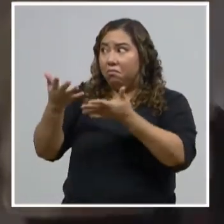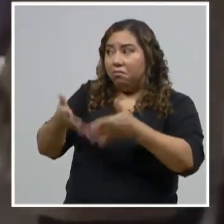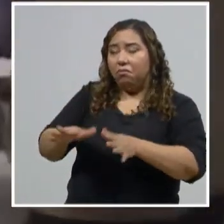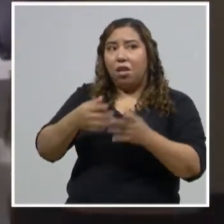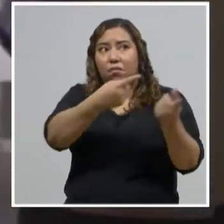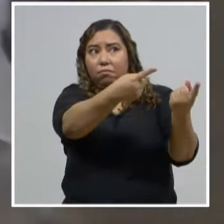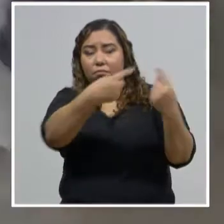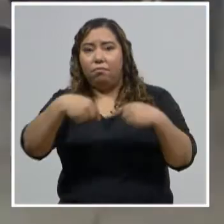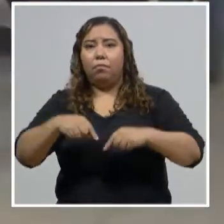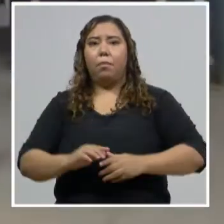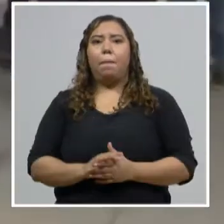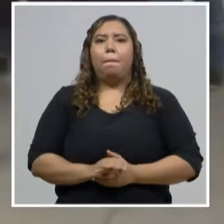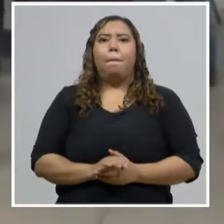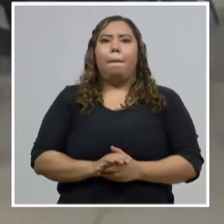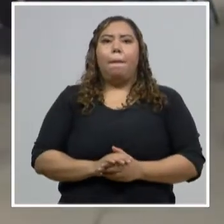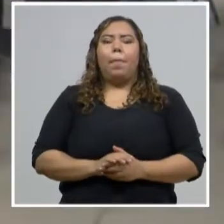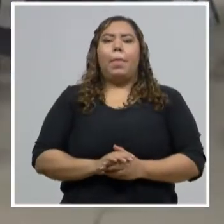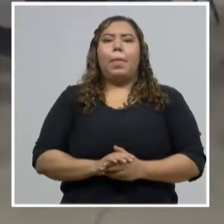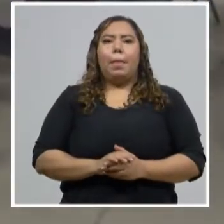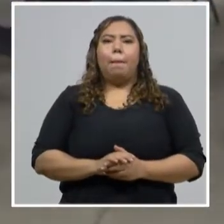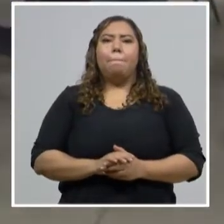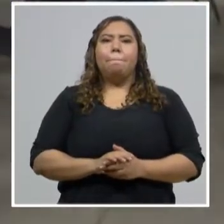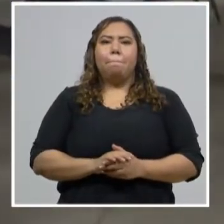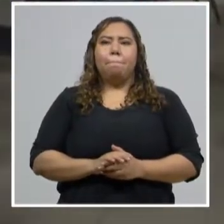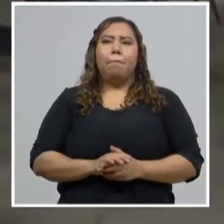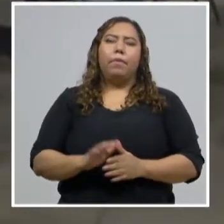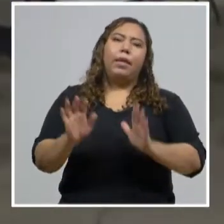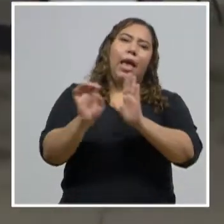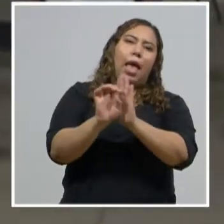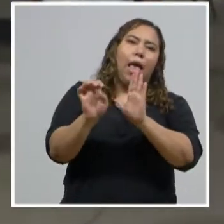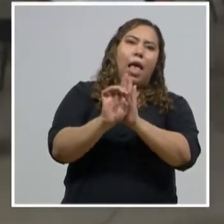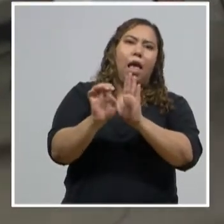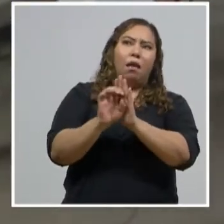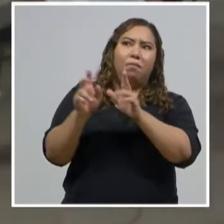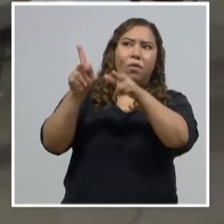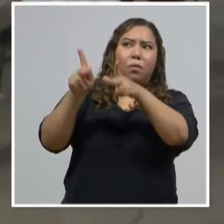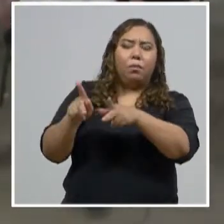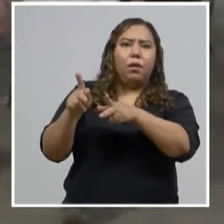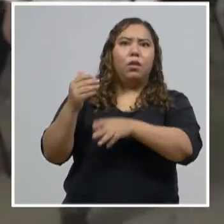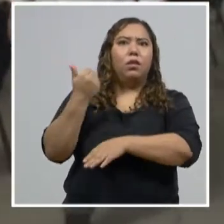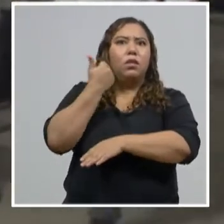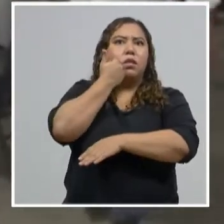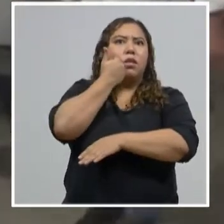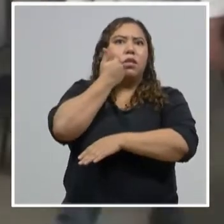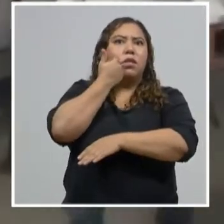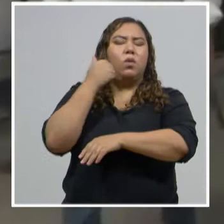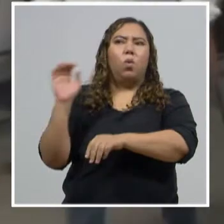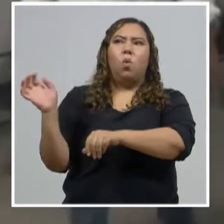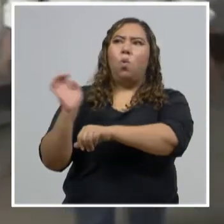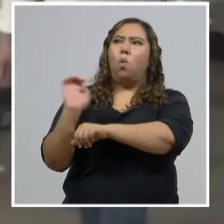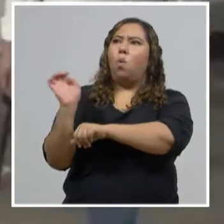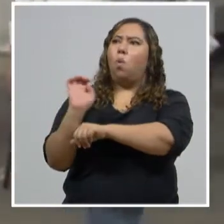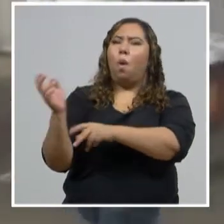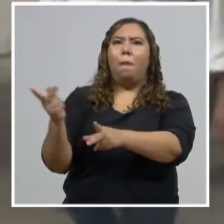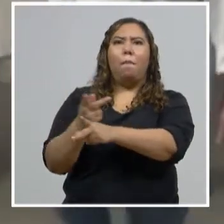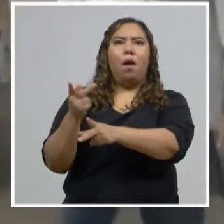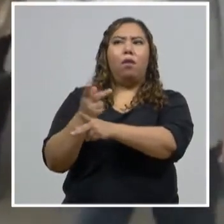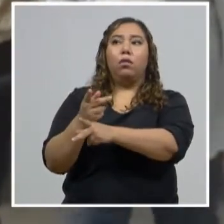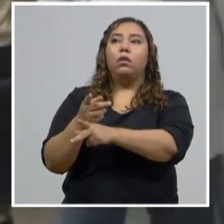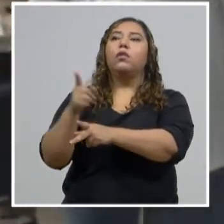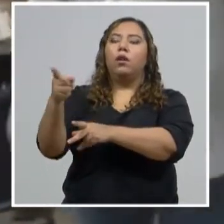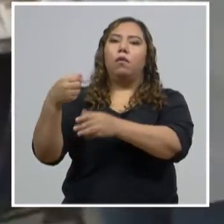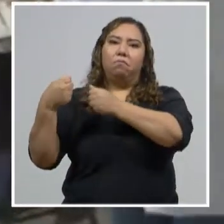La idea es que podamos trasladar, en caso de que sea necesario, a cualquiera de los hospitales que tienen el espacio y